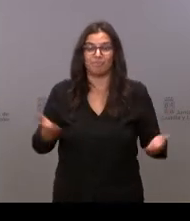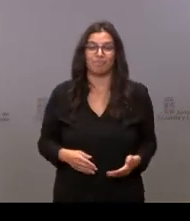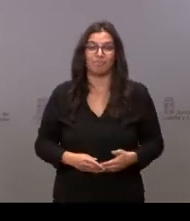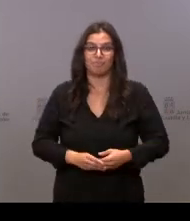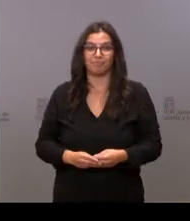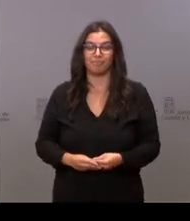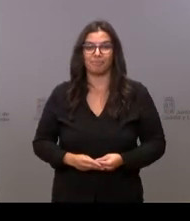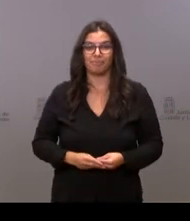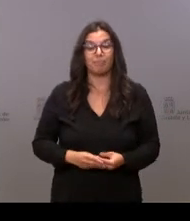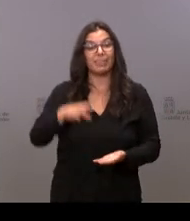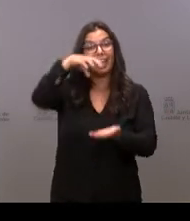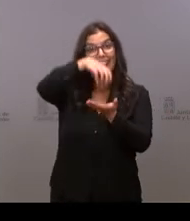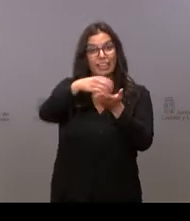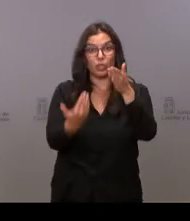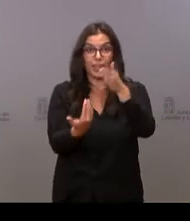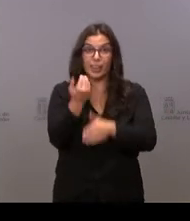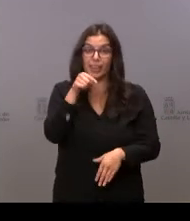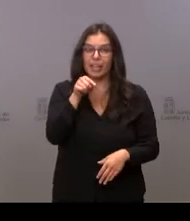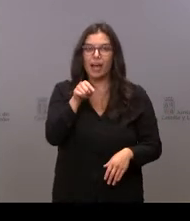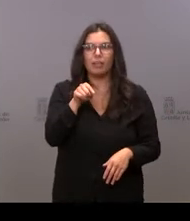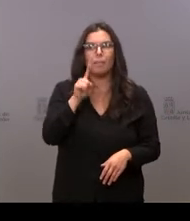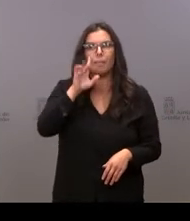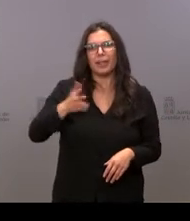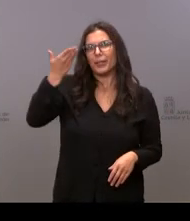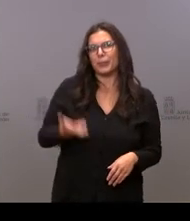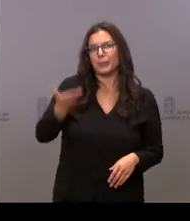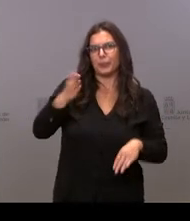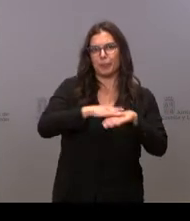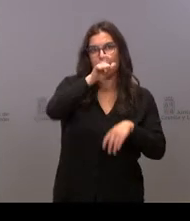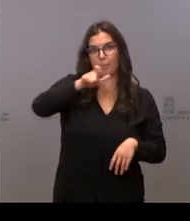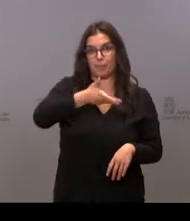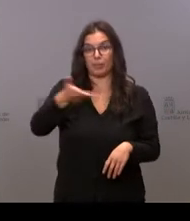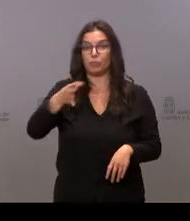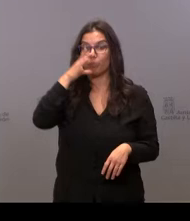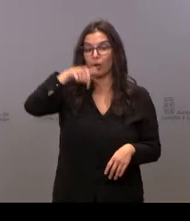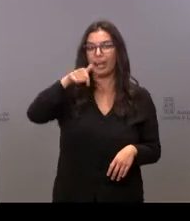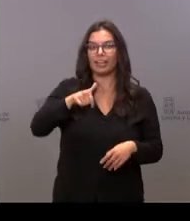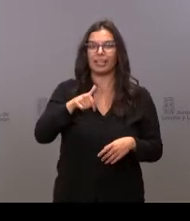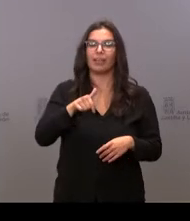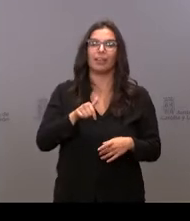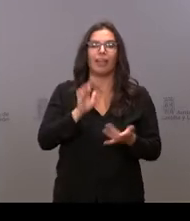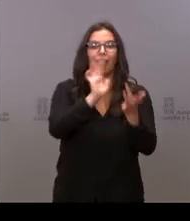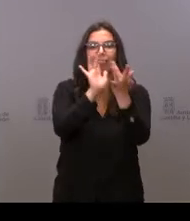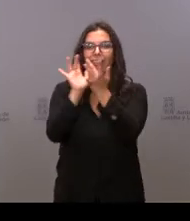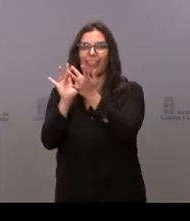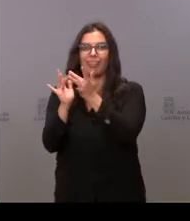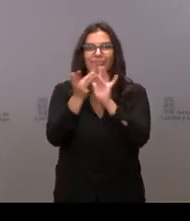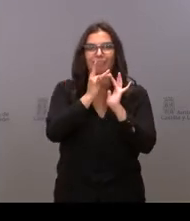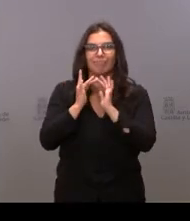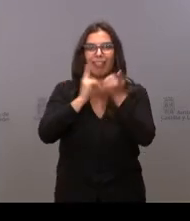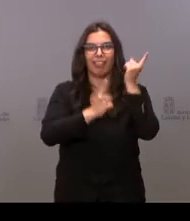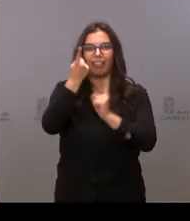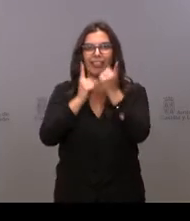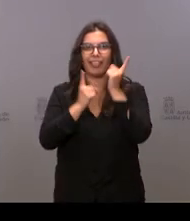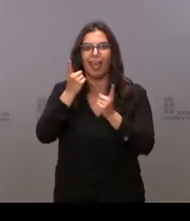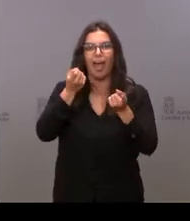Un centro de día me parece muy importante para las personas, porque aquí nos conectamos unas con otras y cambiamos